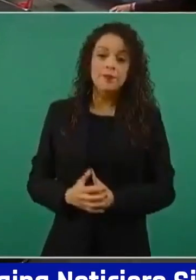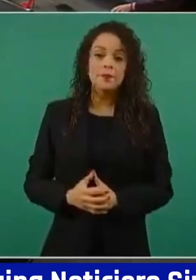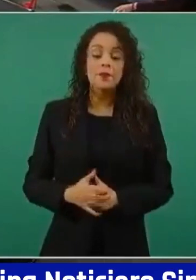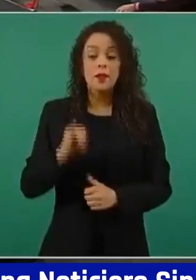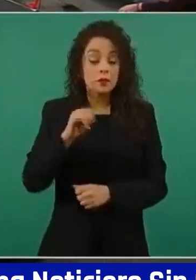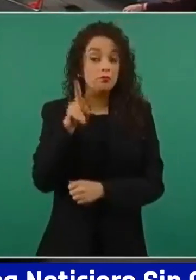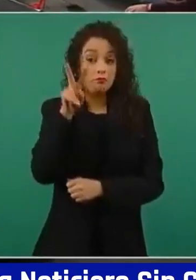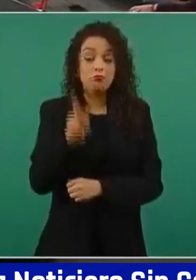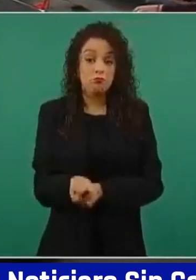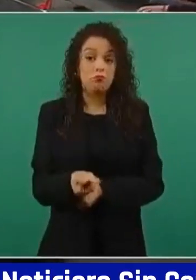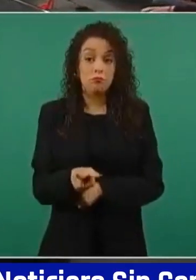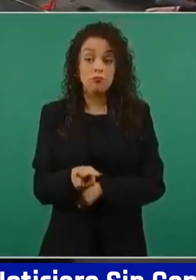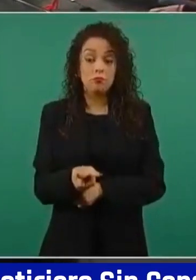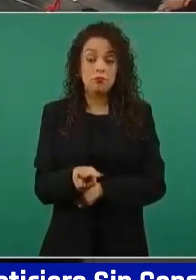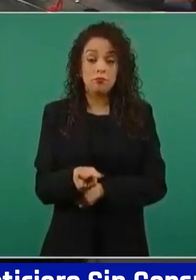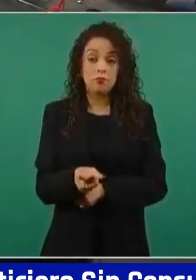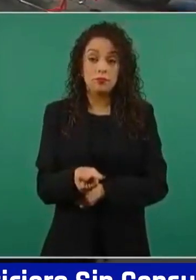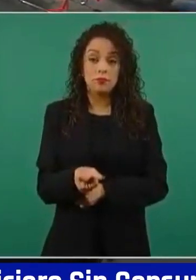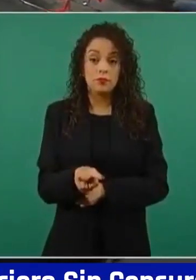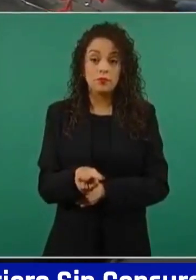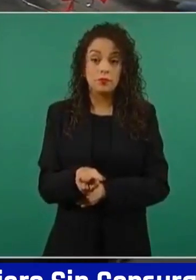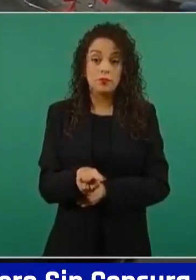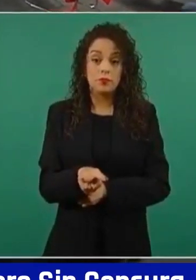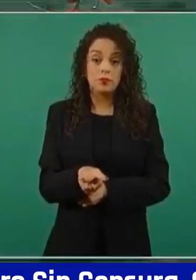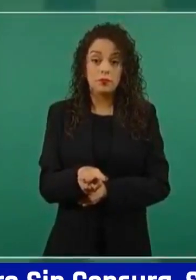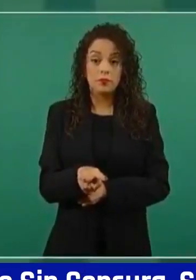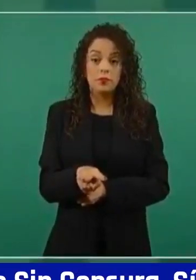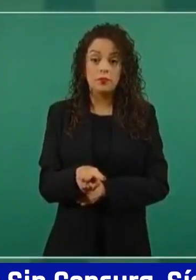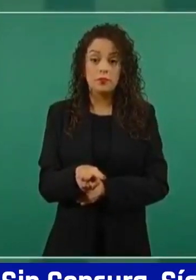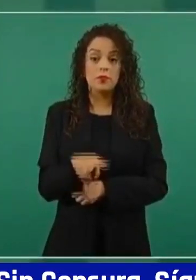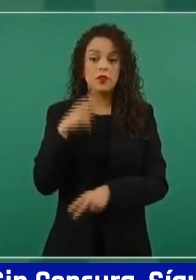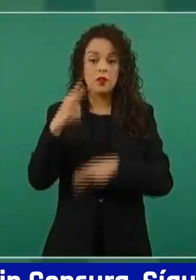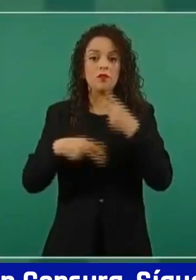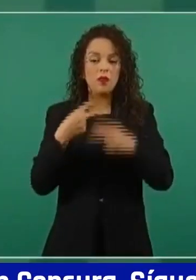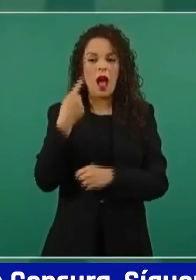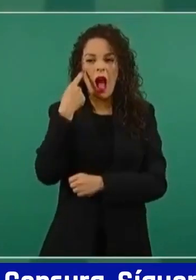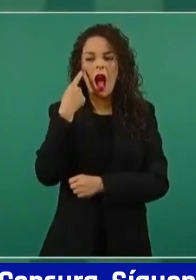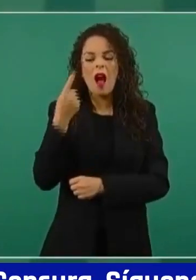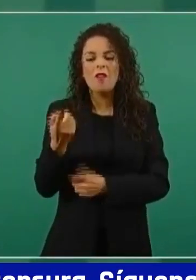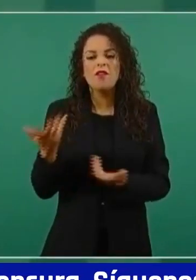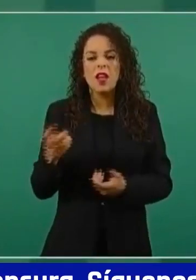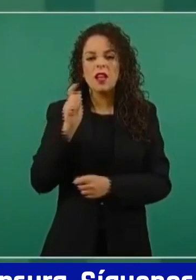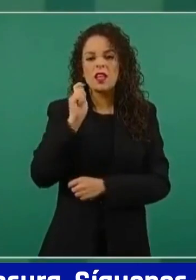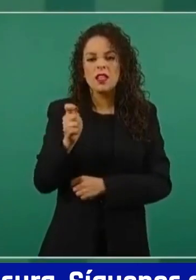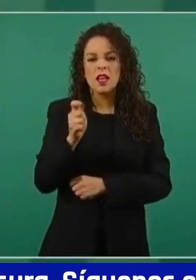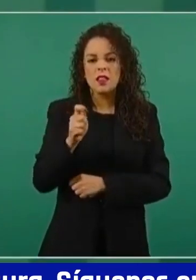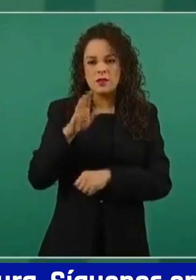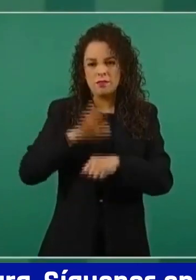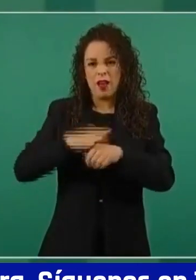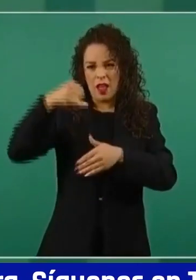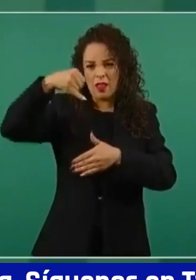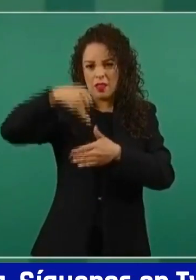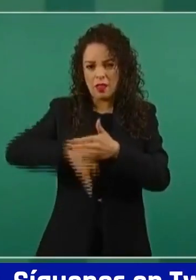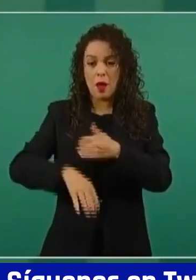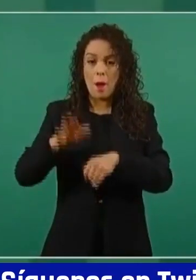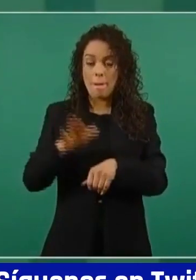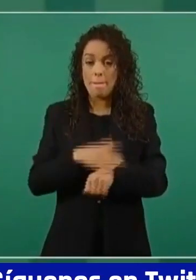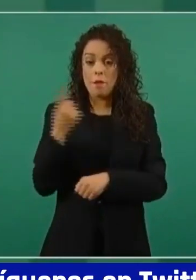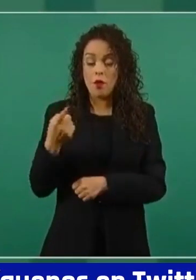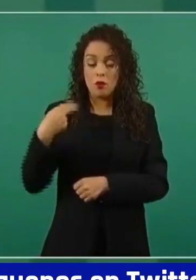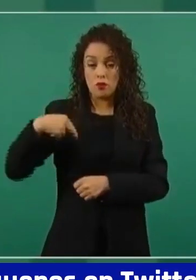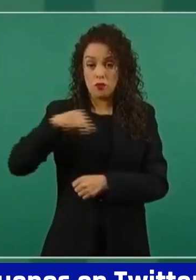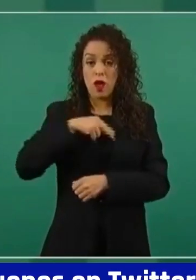Efectivamente hemos llegado a, y vamos a ver los detalles, hemos llegado después de una muy larga negociación